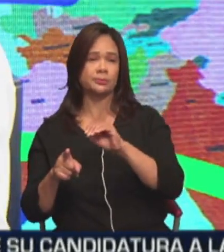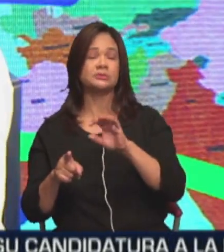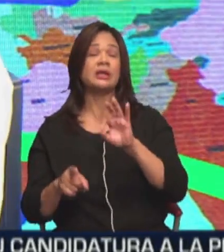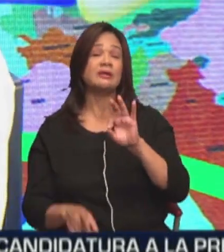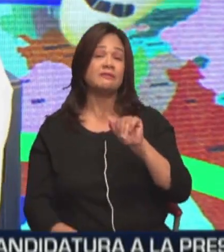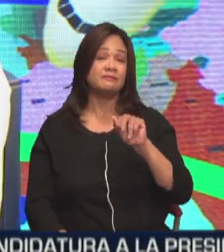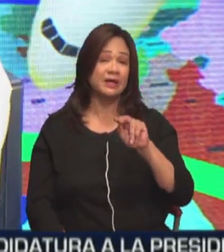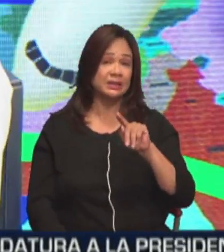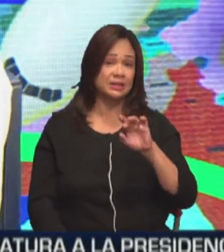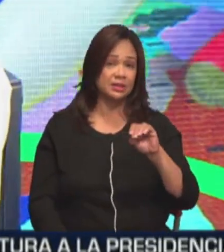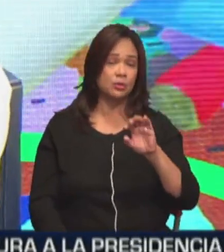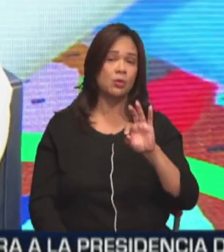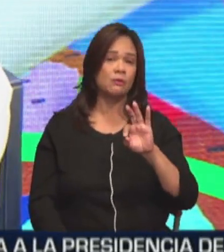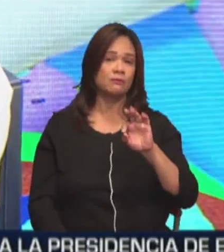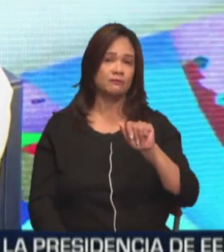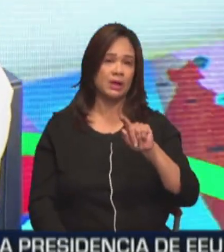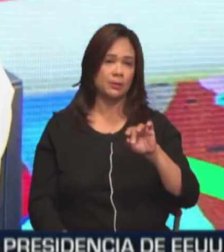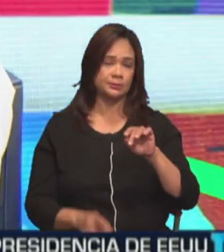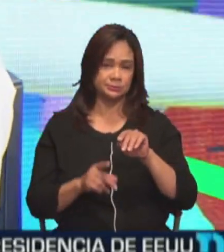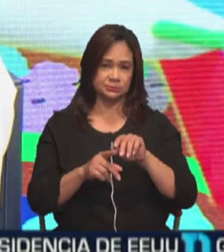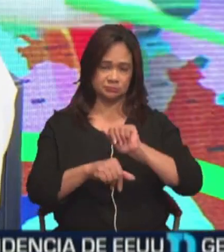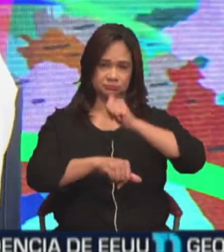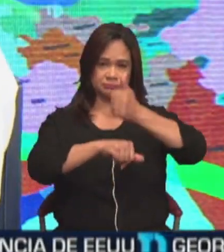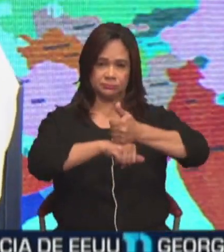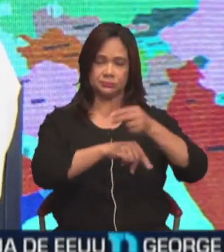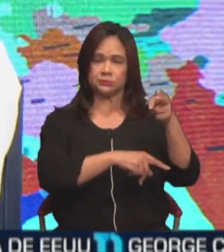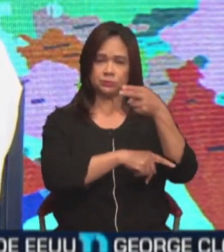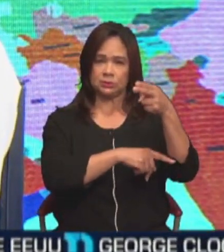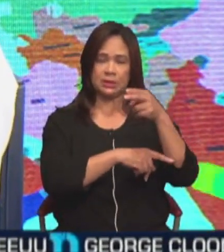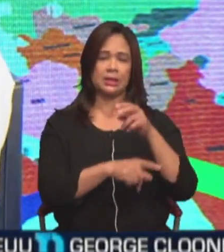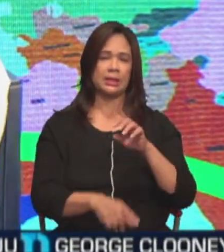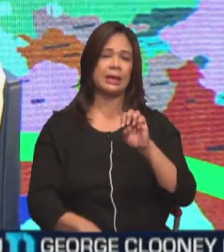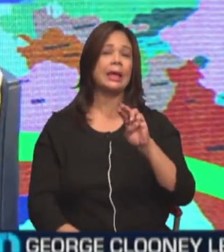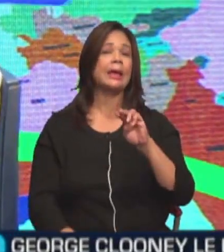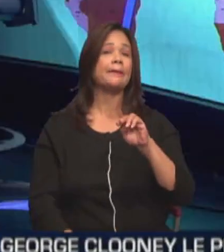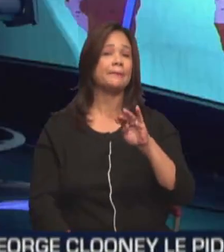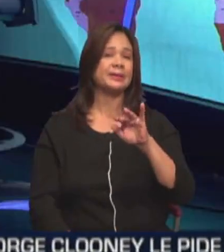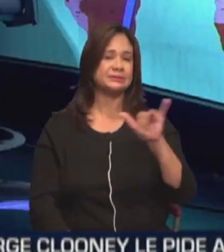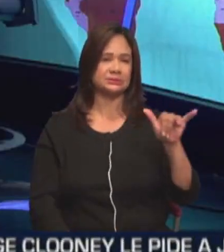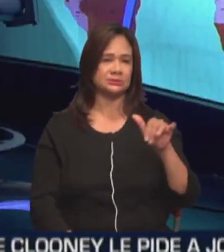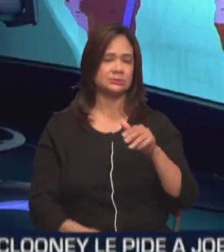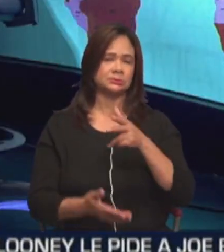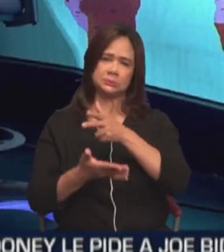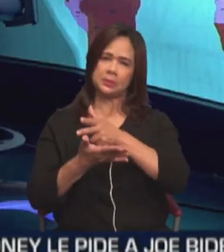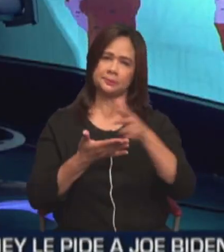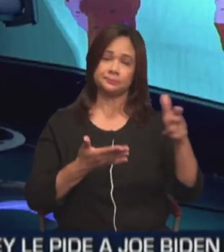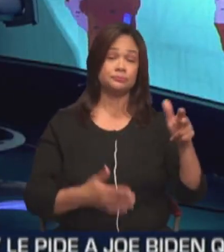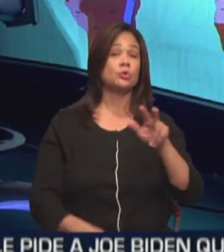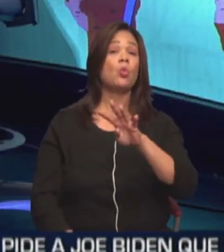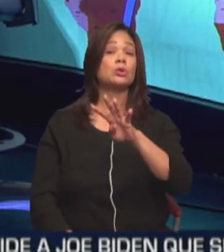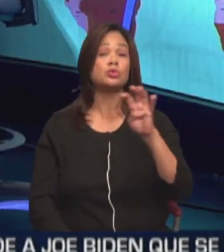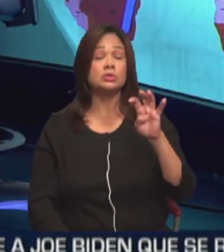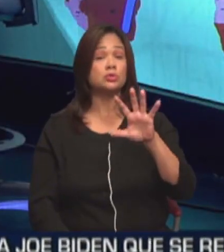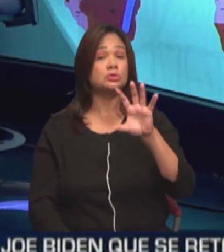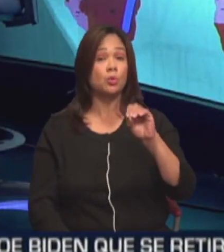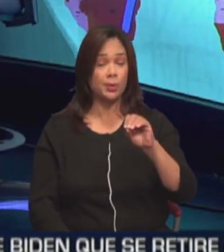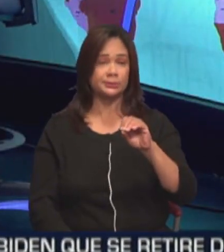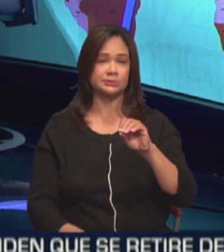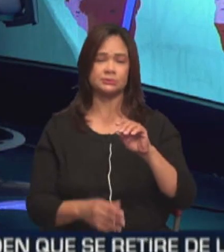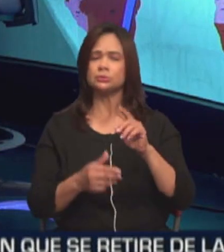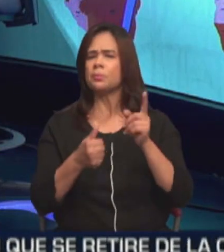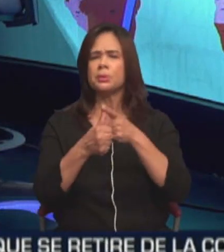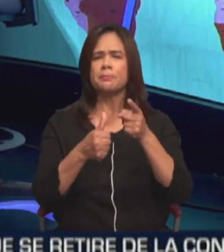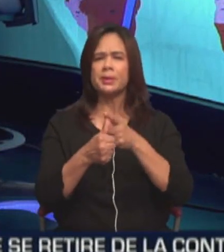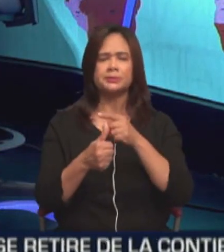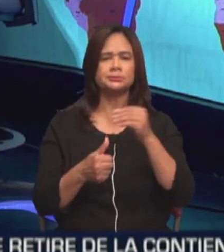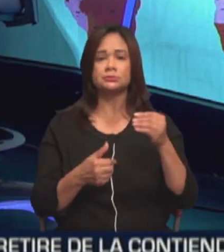Falcón, ahí está el Hotel Embassy. Exacto, espectacular. Con una cantidad de parqueos tremendos. 450 parques. Eso es lo primero que yo averiguo.